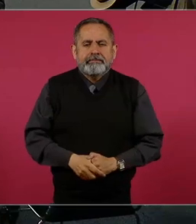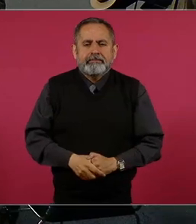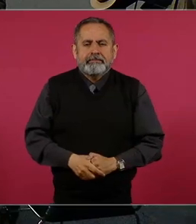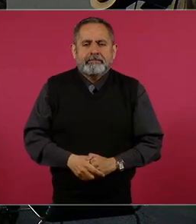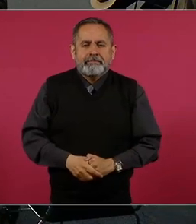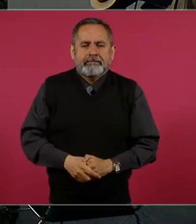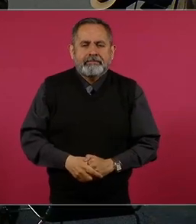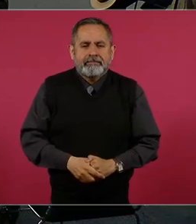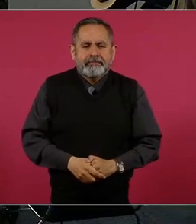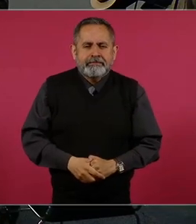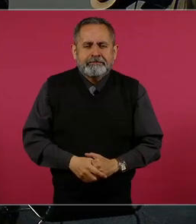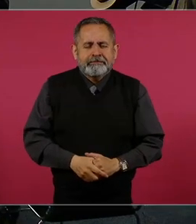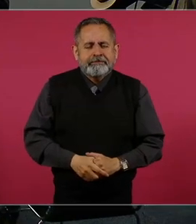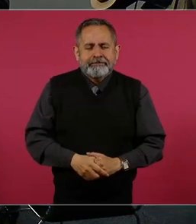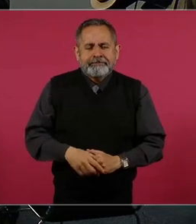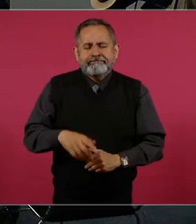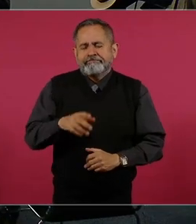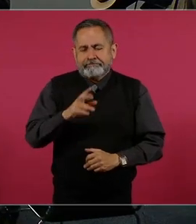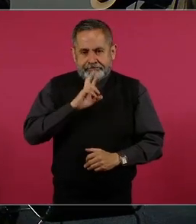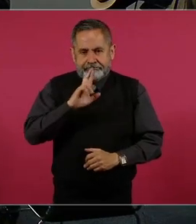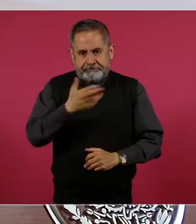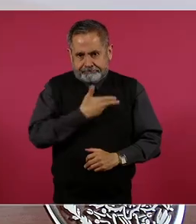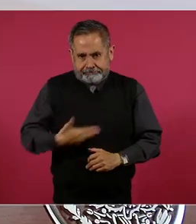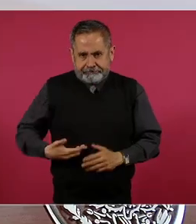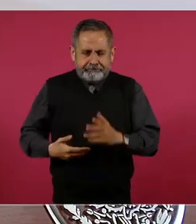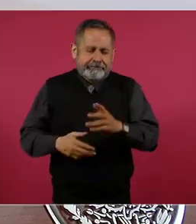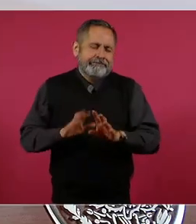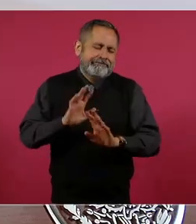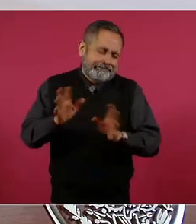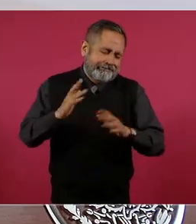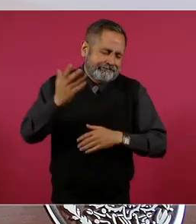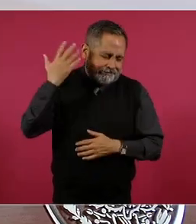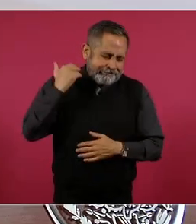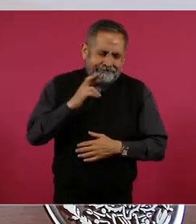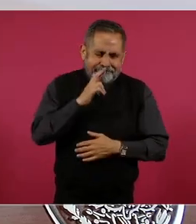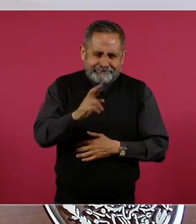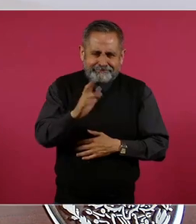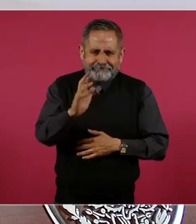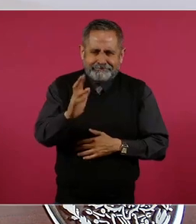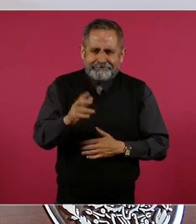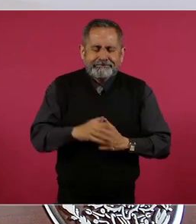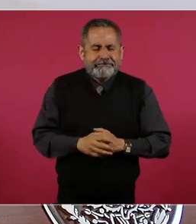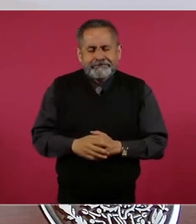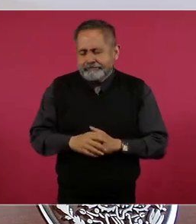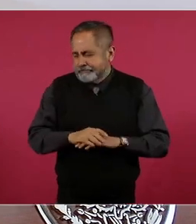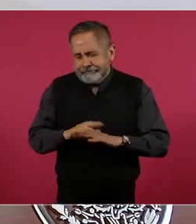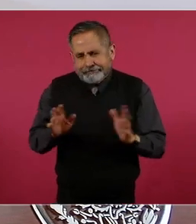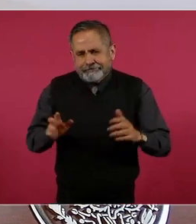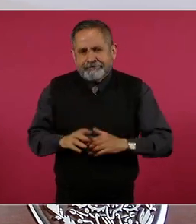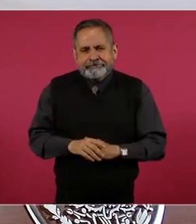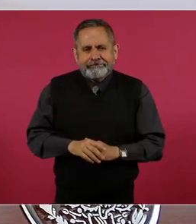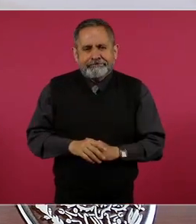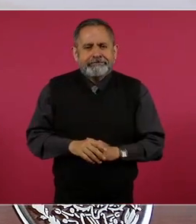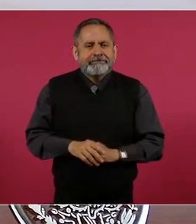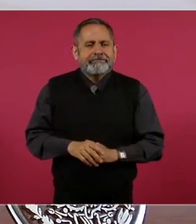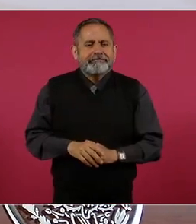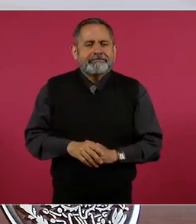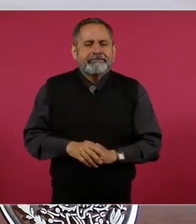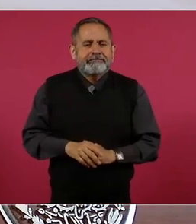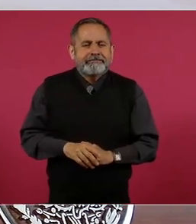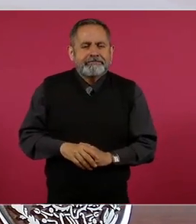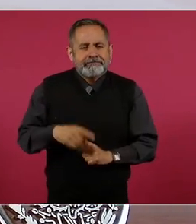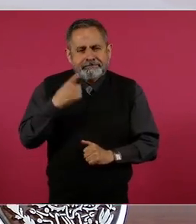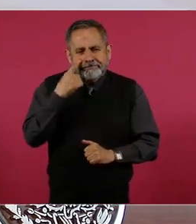Bueno, ya respondimos a eso. Por sostenemos que hay que ver la